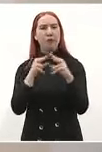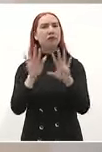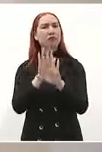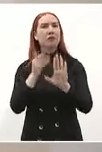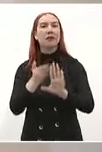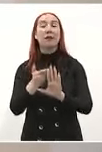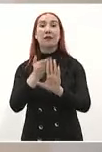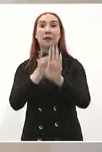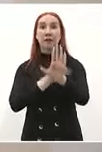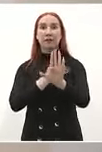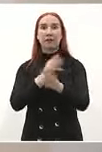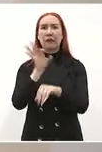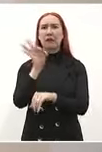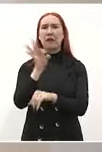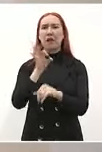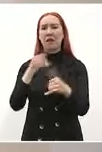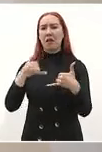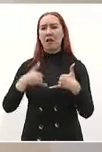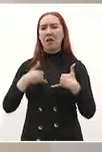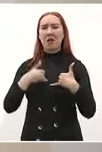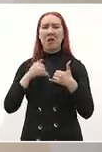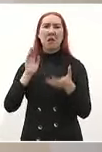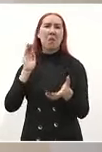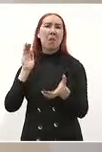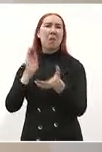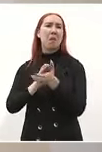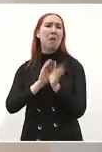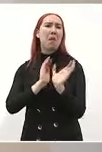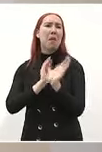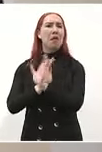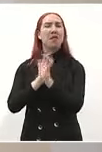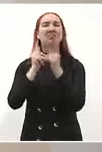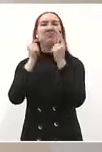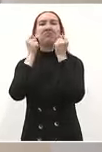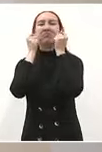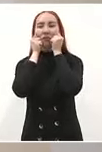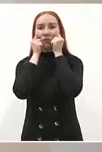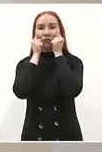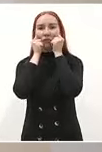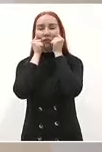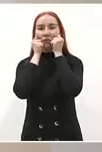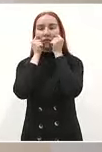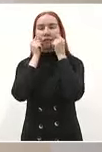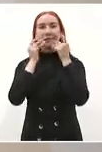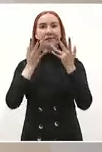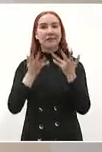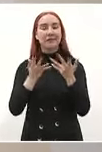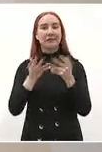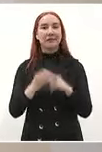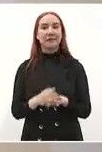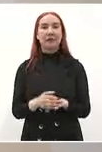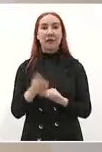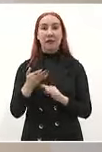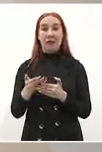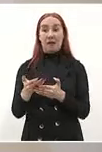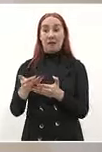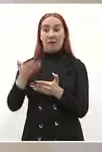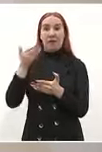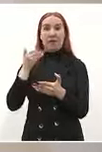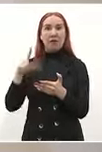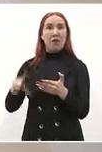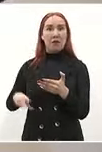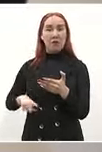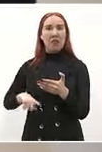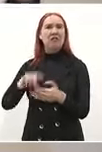abandonados a los jóvenes y se les da la espalda a los jóvenes como sucedió antes entonces